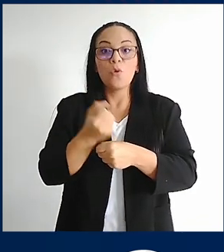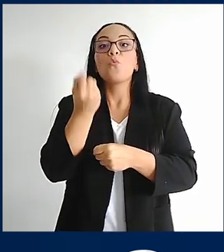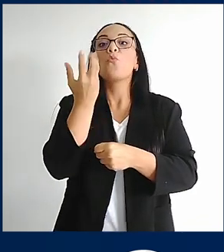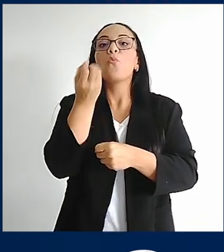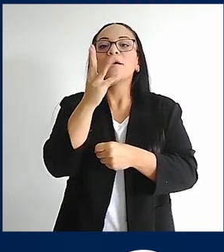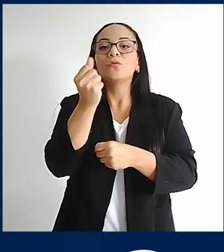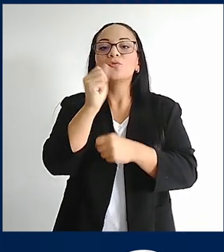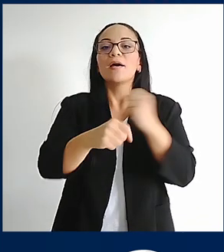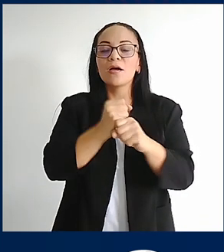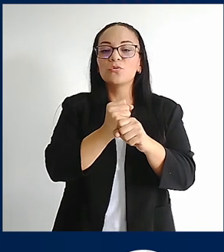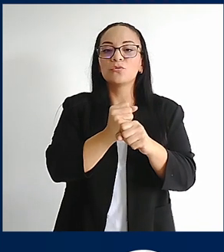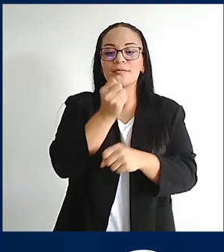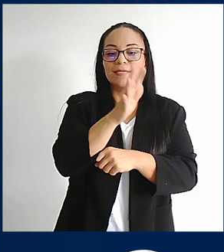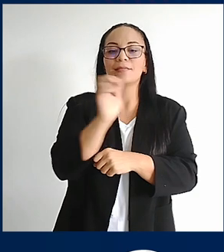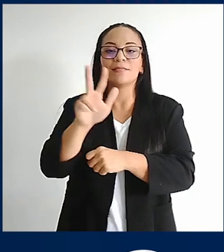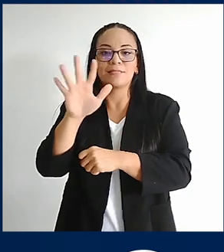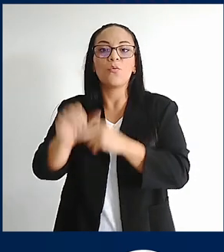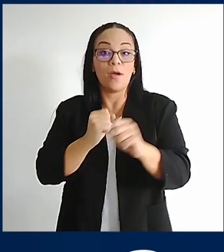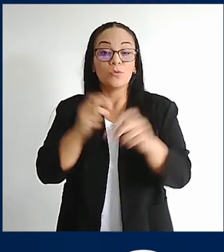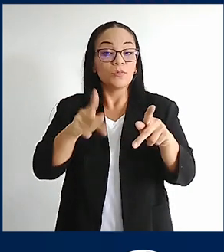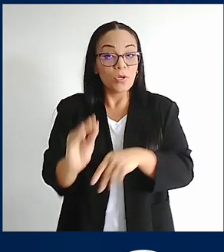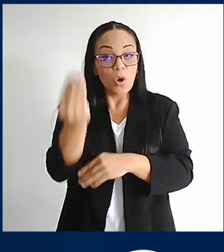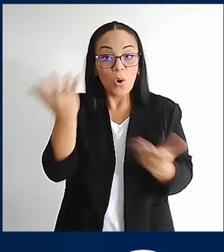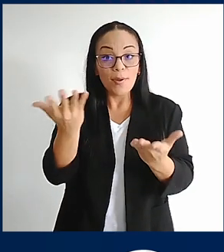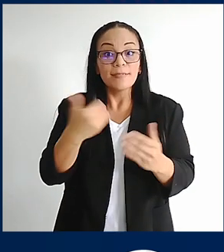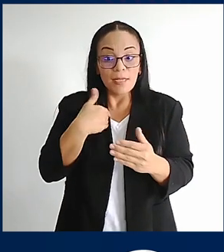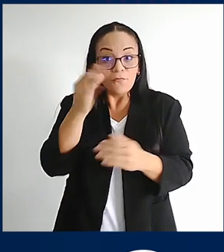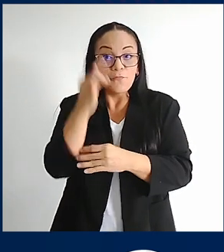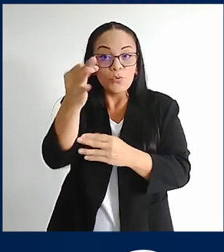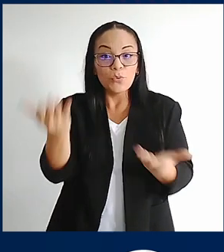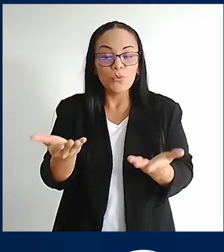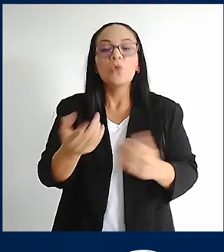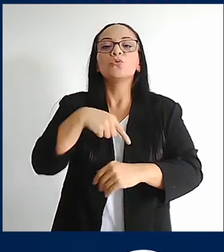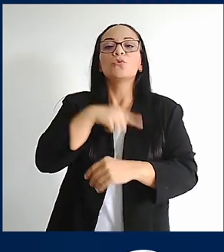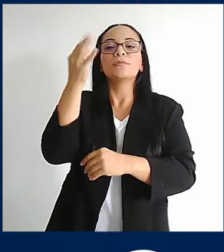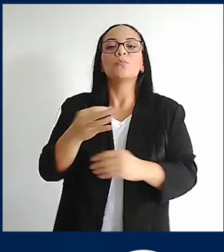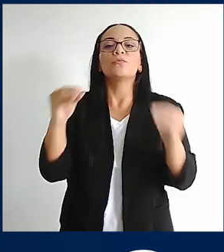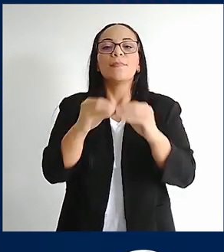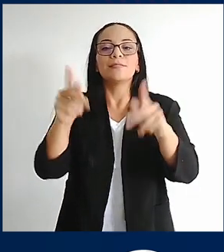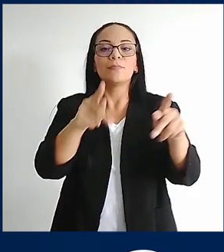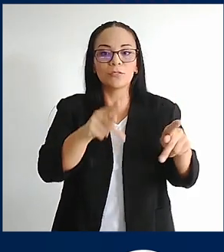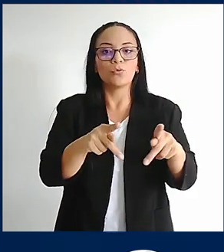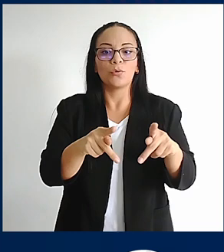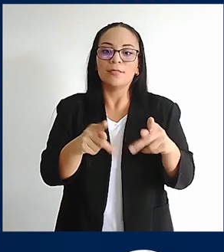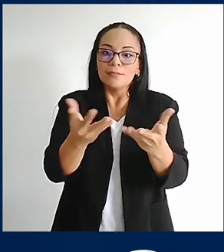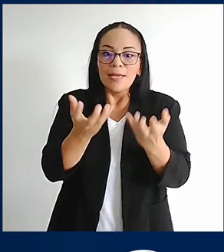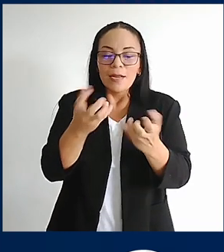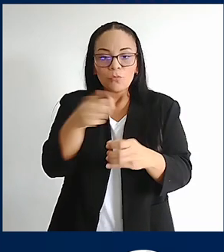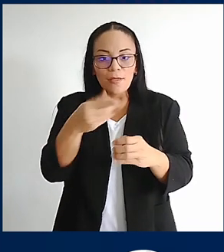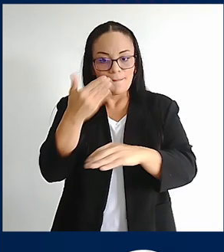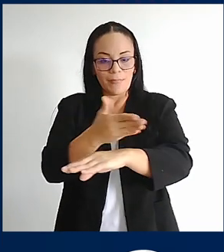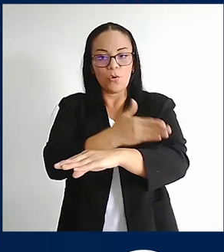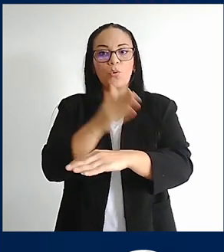y 35 años. Son personas jóvenes con toda una vida por delante. Por eso queremos que más ciudadanos mejoren su nivel educativo con